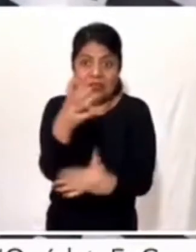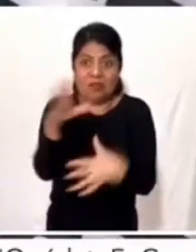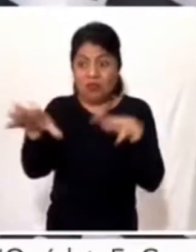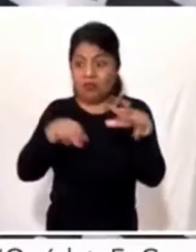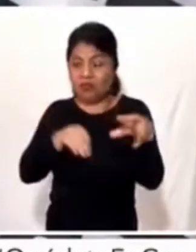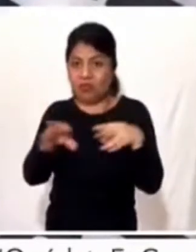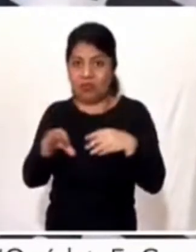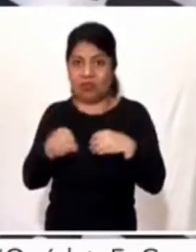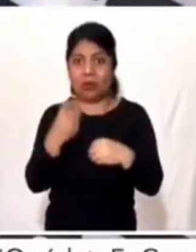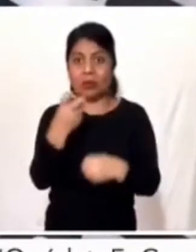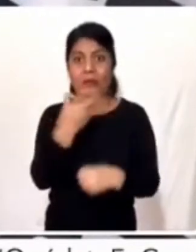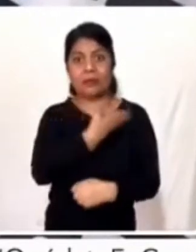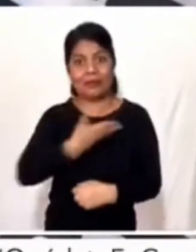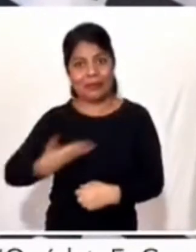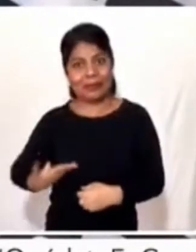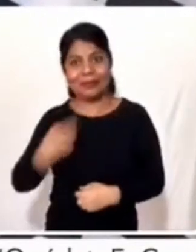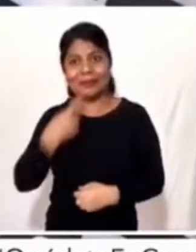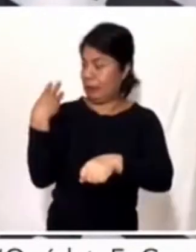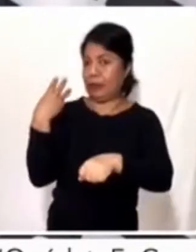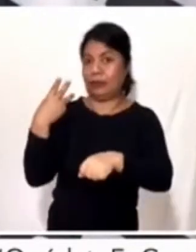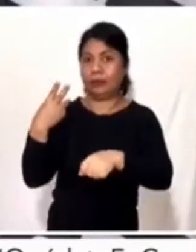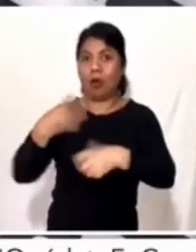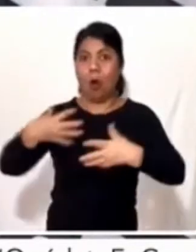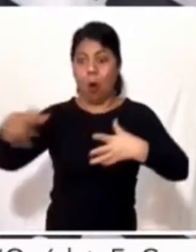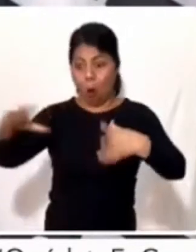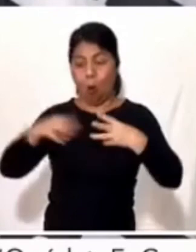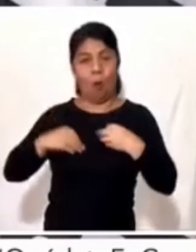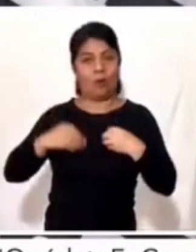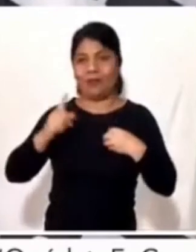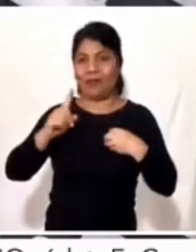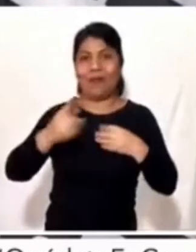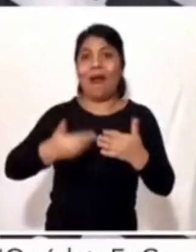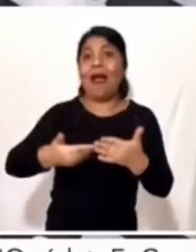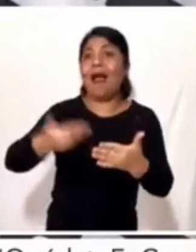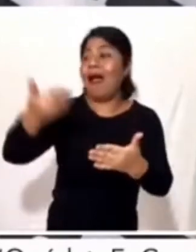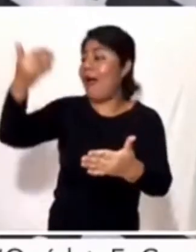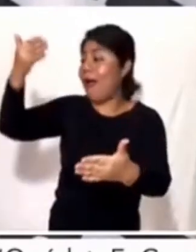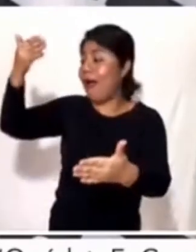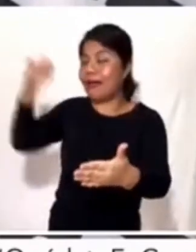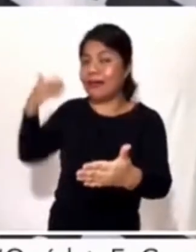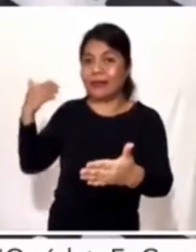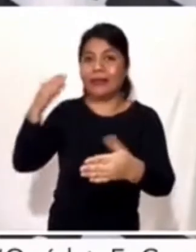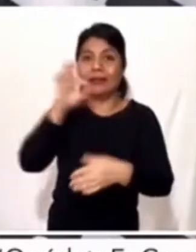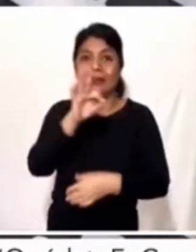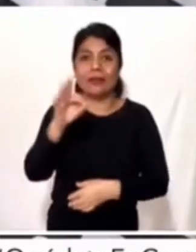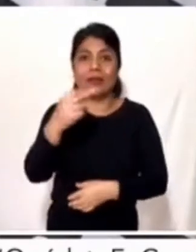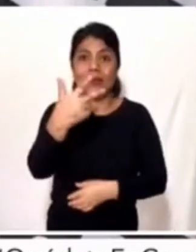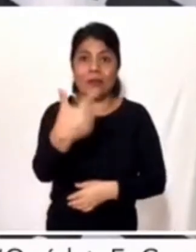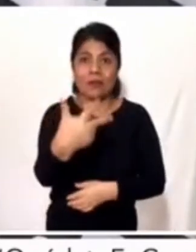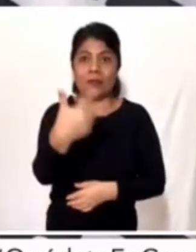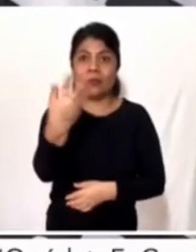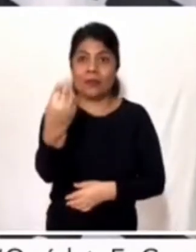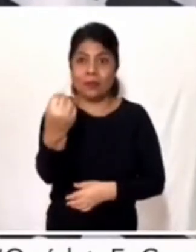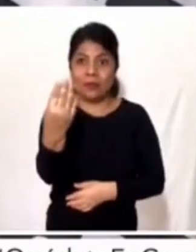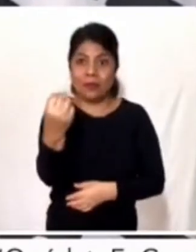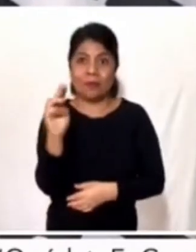y vamos mejorando que no quiere decir que nos relajemos Con imágenes de Eduard Rodríguez, Juan Carlos Mendoza, Notivisión